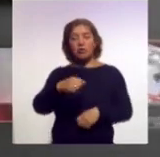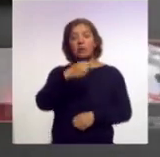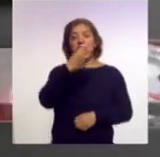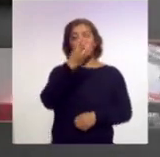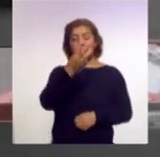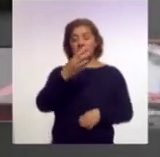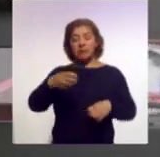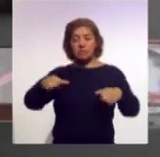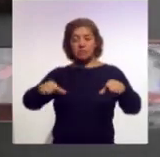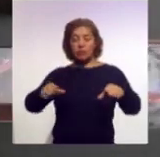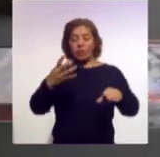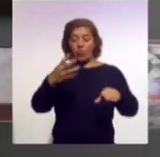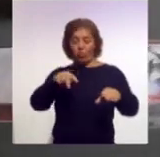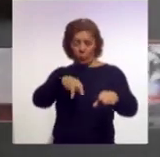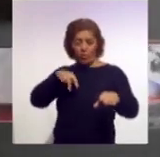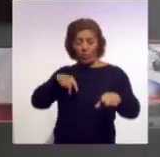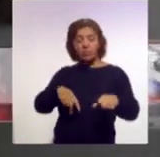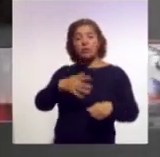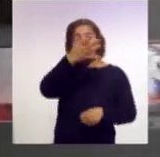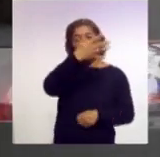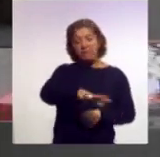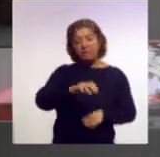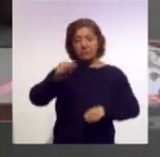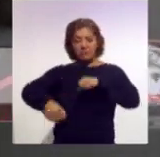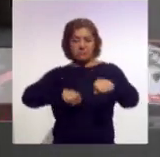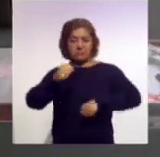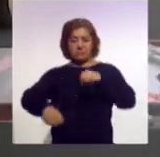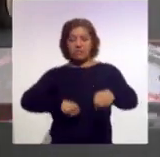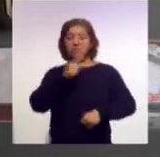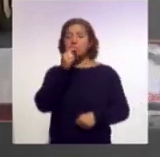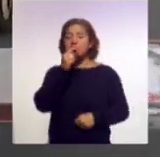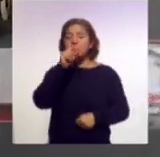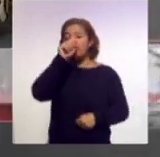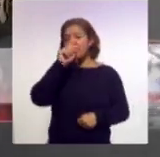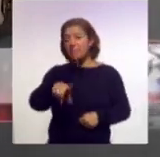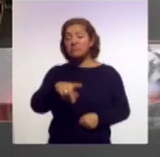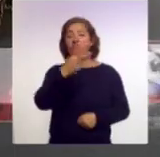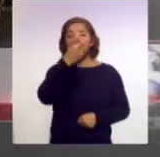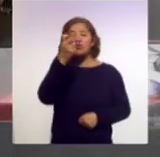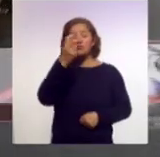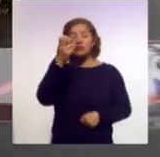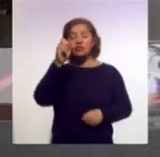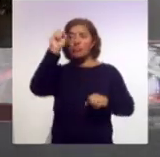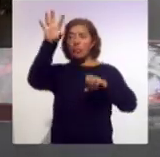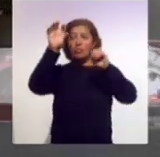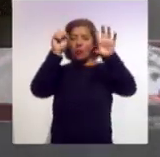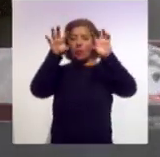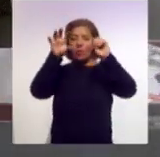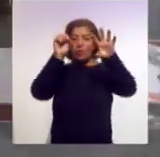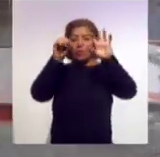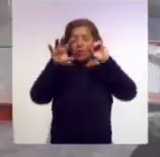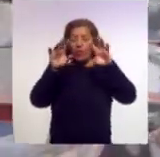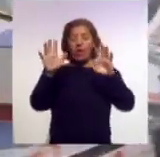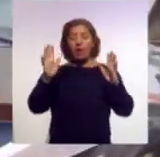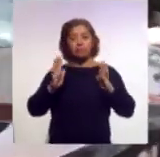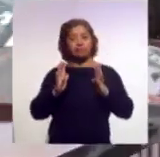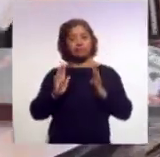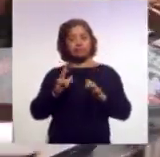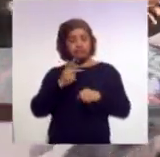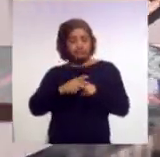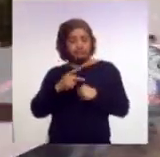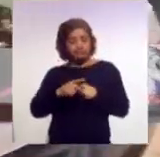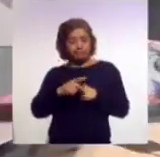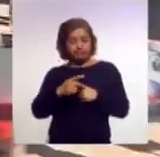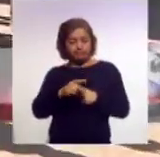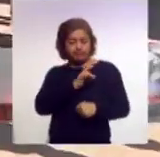y 10 vicipatrullas, así como la distribución de 200 alarmas de pánico, de las cuales 100 se entregaron a los